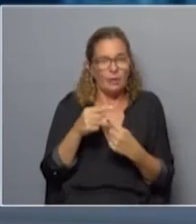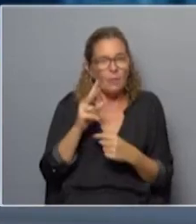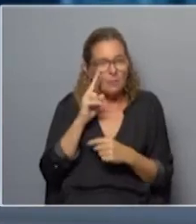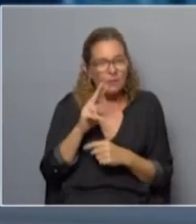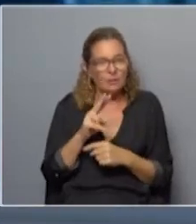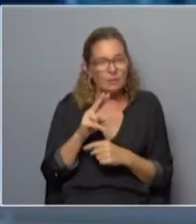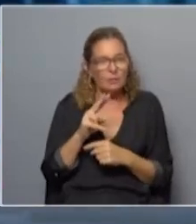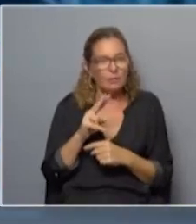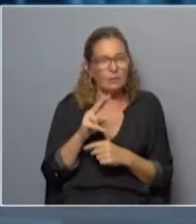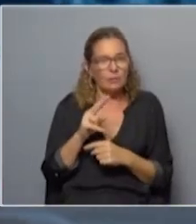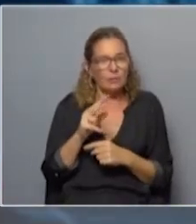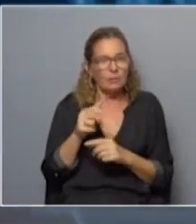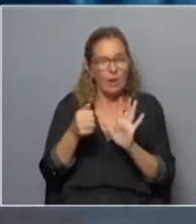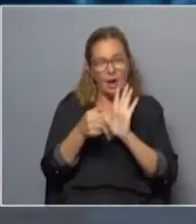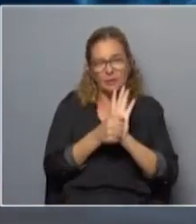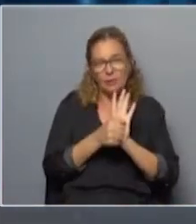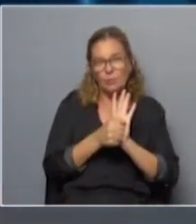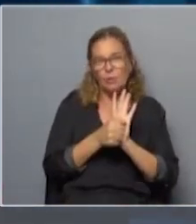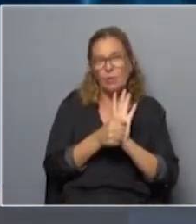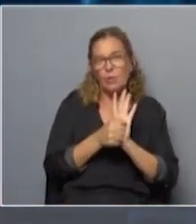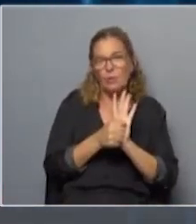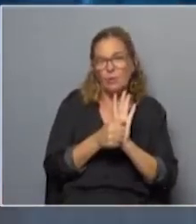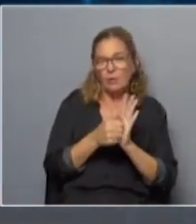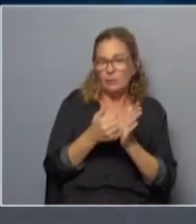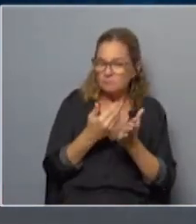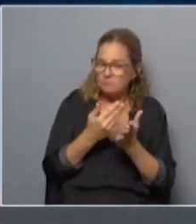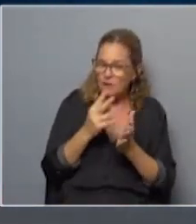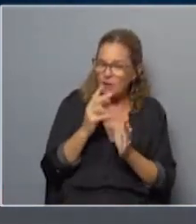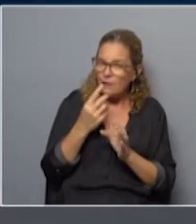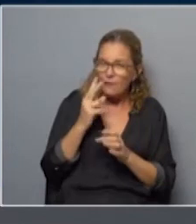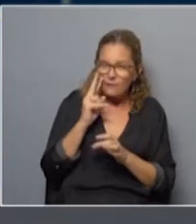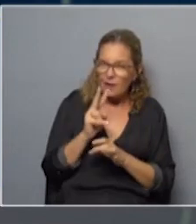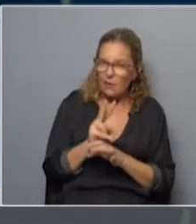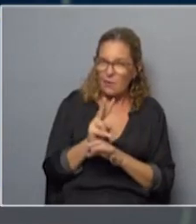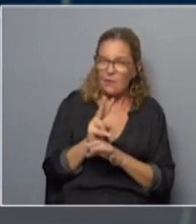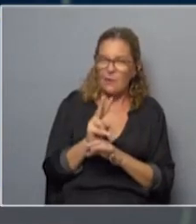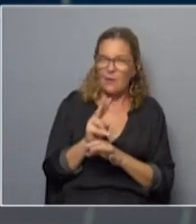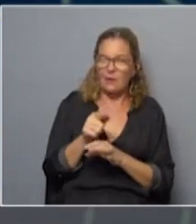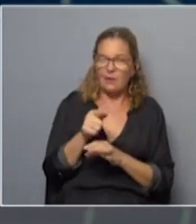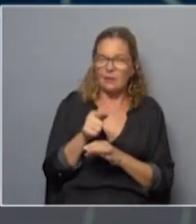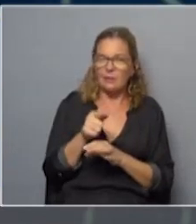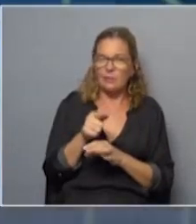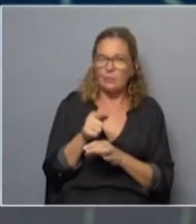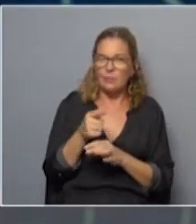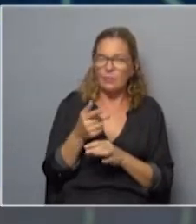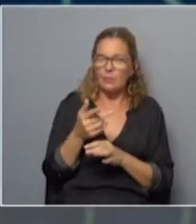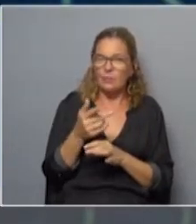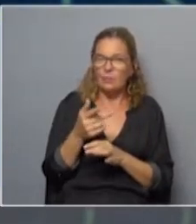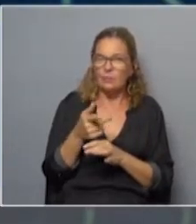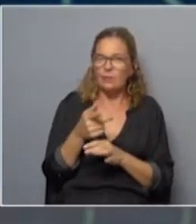miro buena parte de los artículos impugnados y lo que veo es que tienen un espíritu